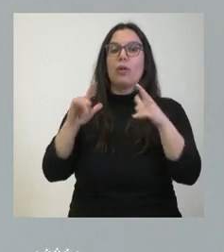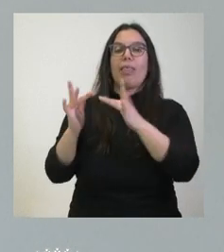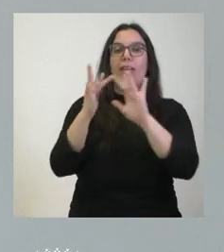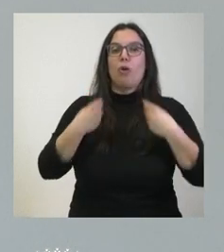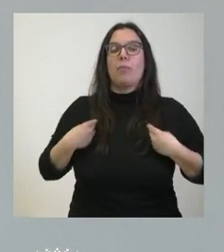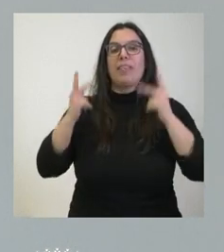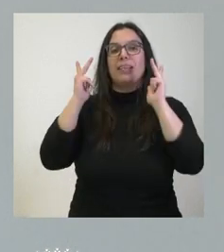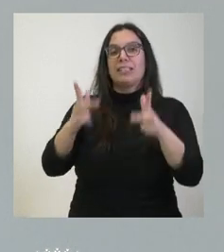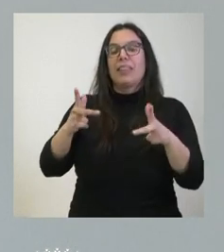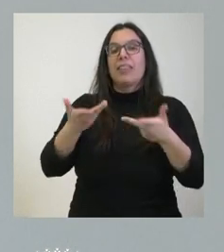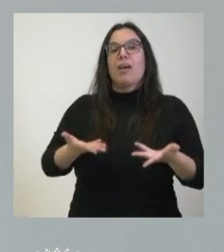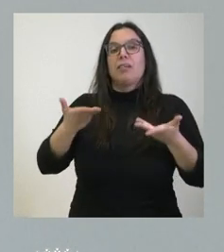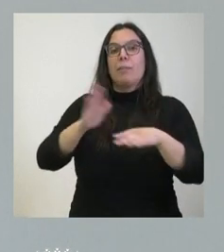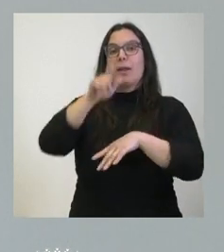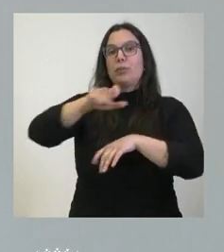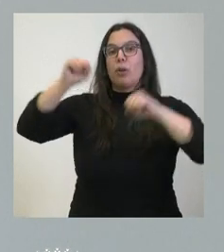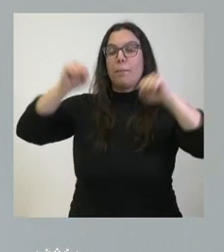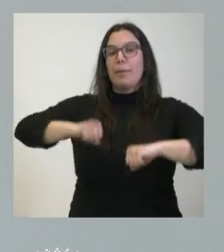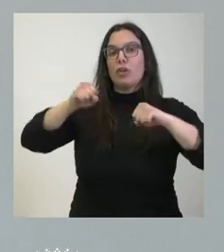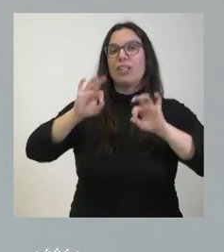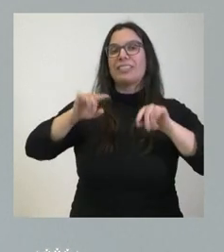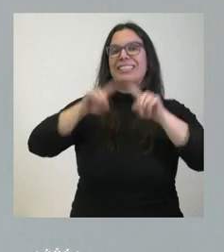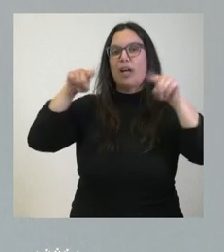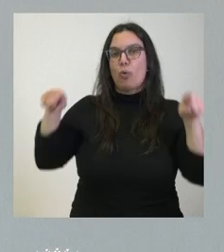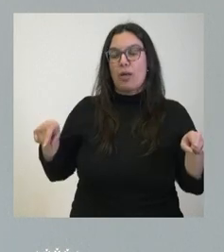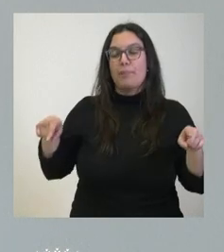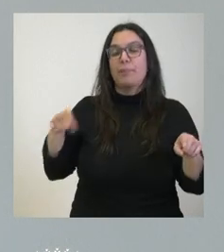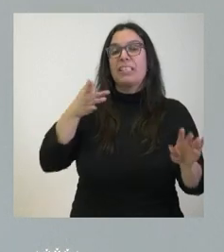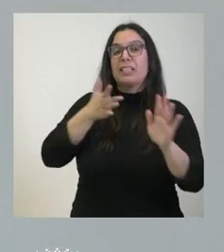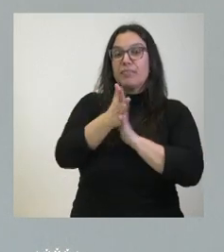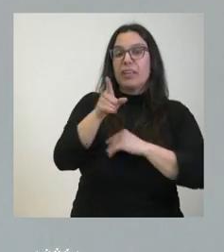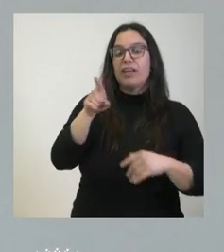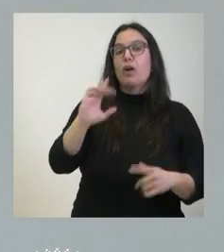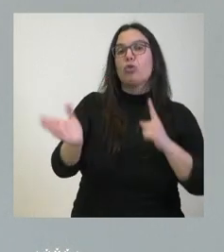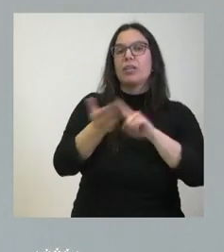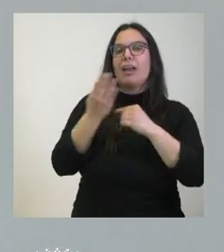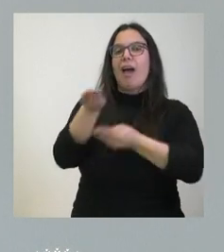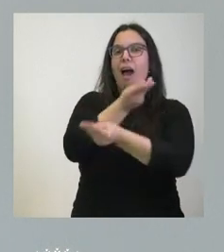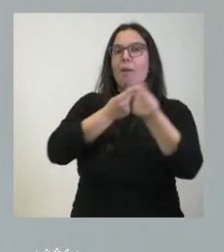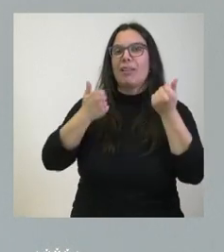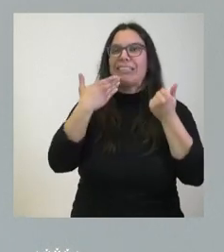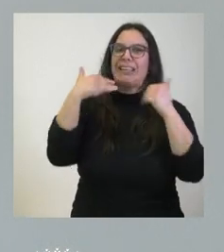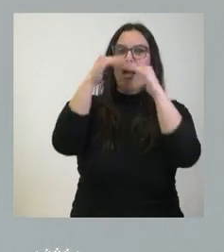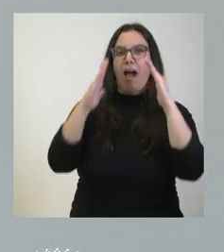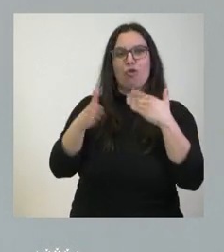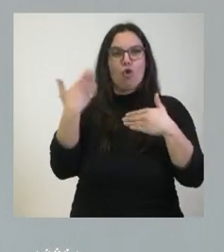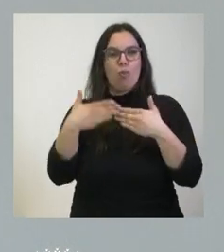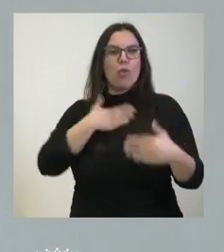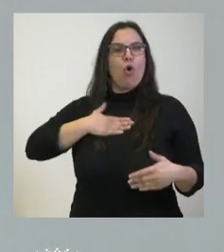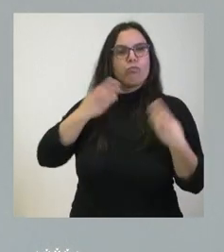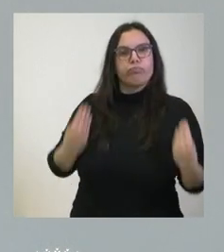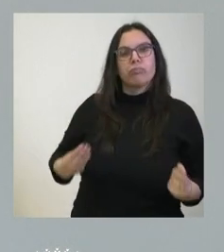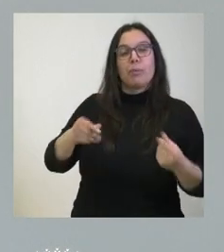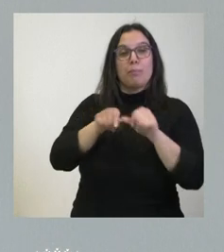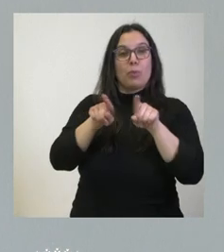residencia asistida para personas mayores en Segovia se trata de conseguir un ambiente hogareño moderno y cómodo conforme al modelo